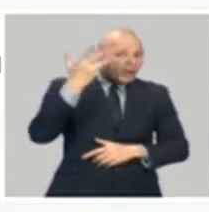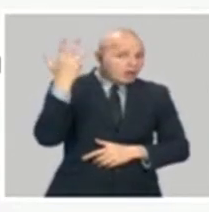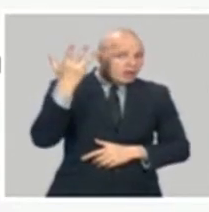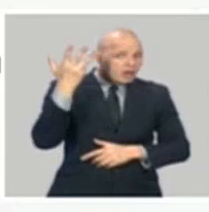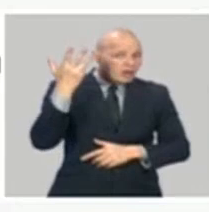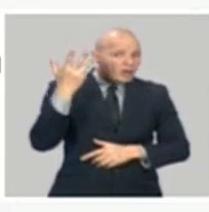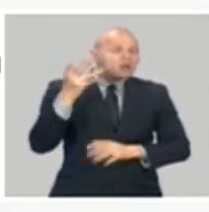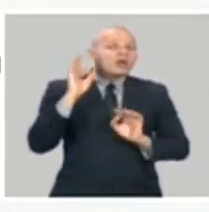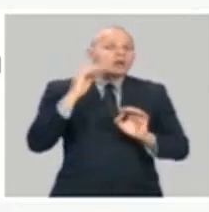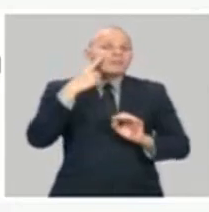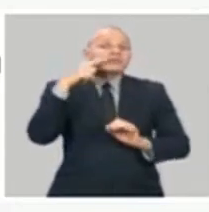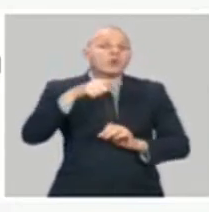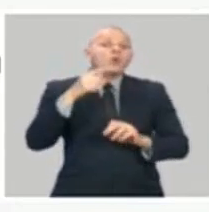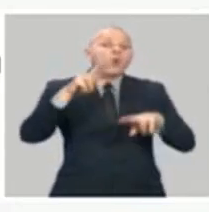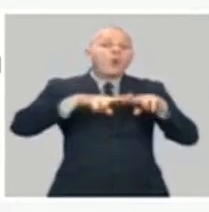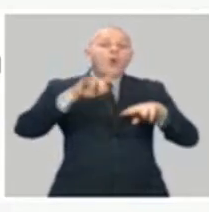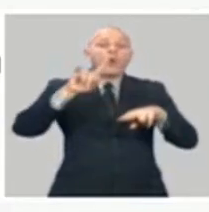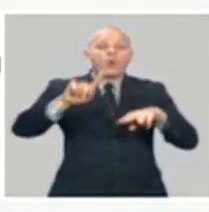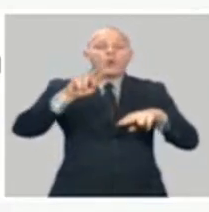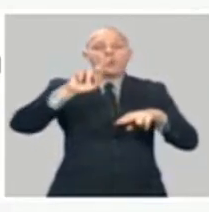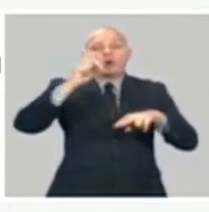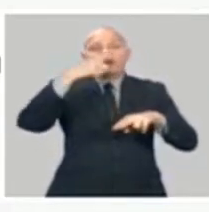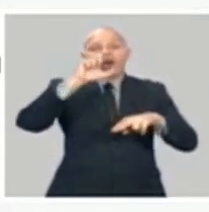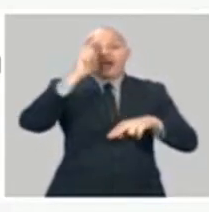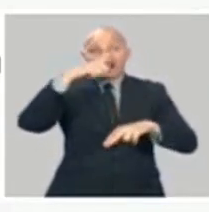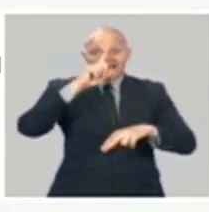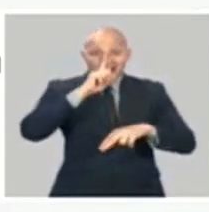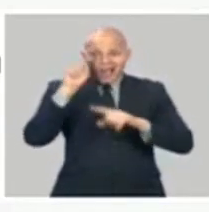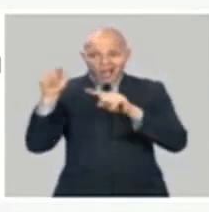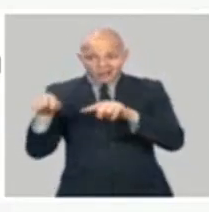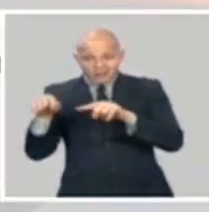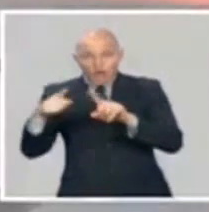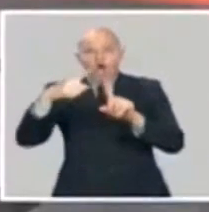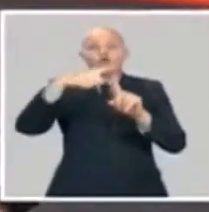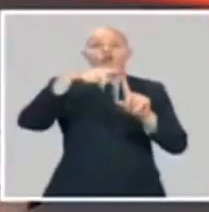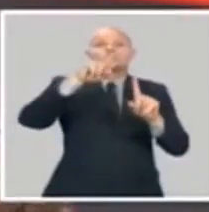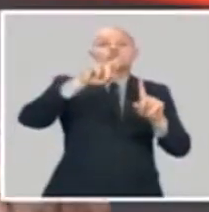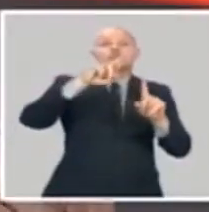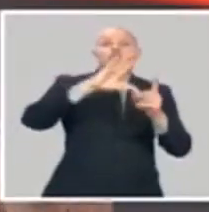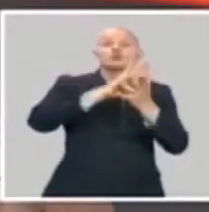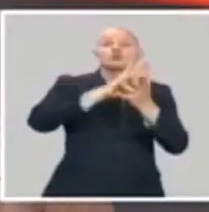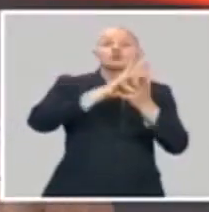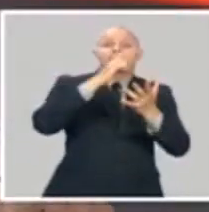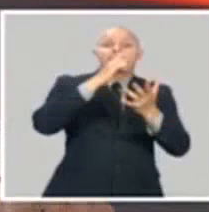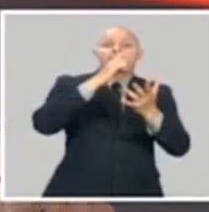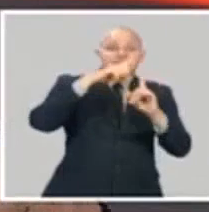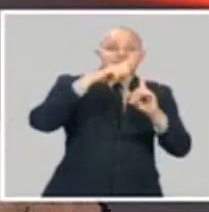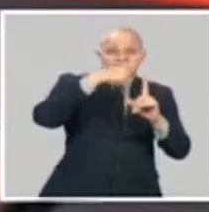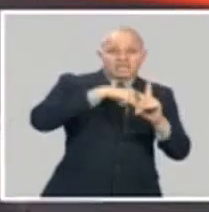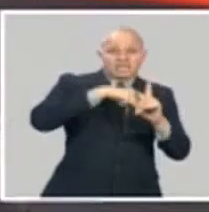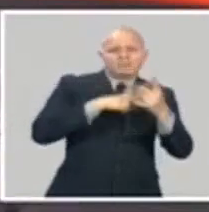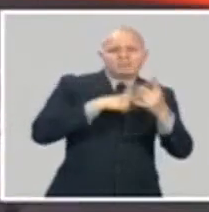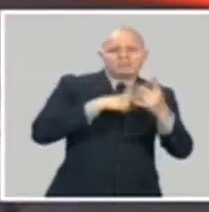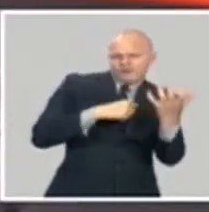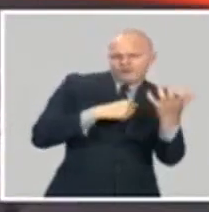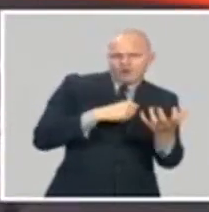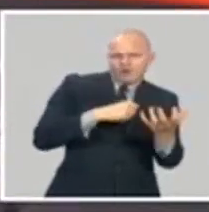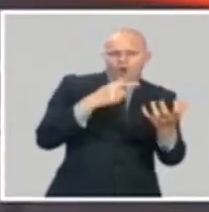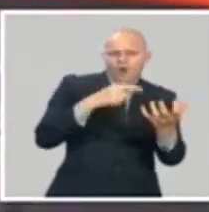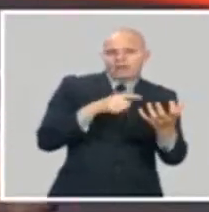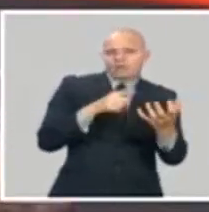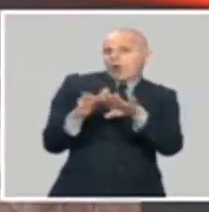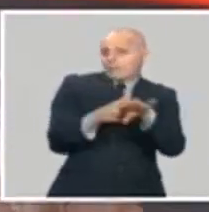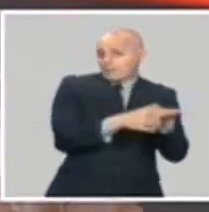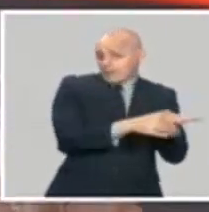un 45%. Hay que tener también presente cuando se utilizan las probabilidades de que hay que tener idea de que esa probabilidad del